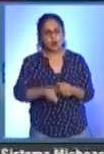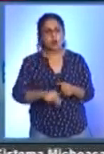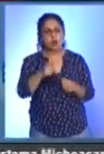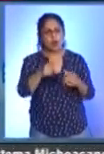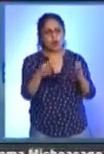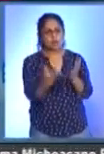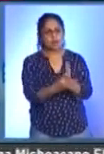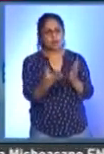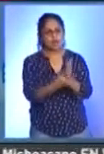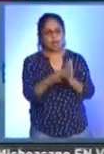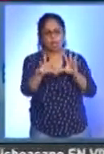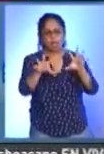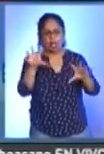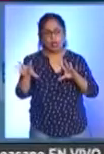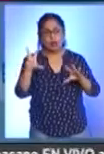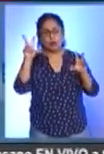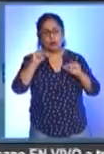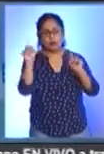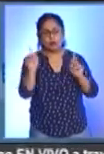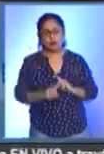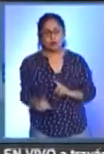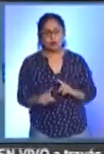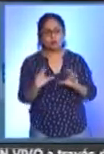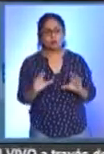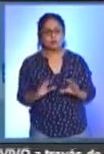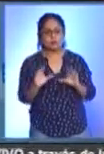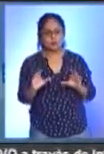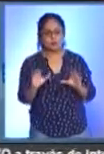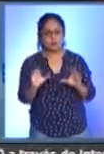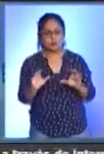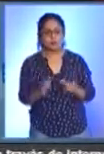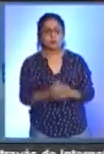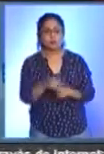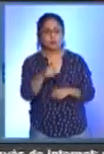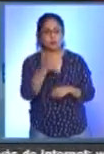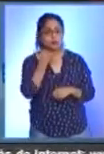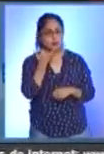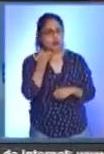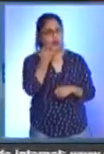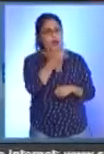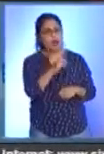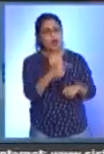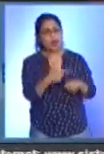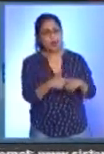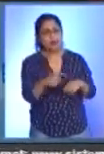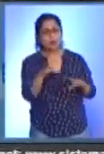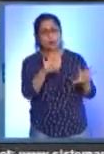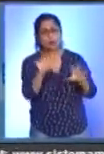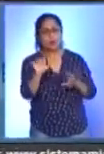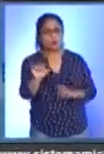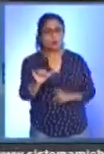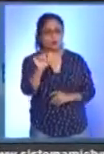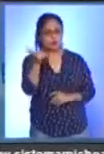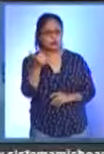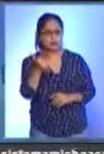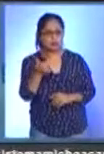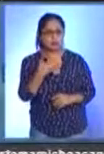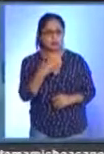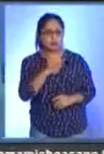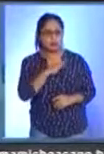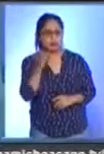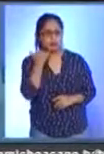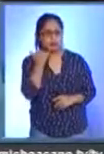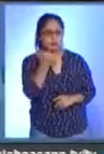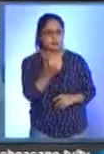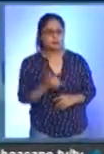metal durante una tormenta. Para reportar cualquier emergencia, puede usted llamar al 911. Jorge Mora Díaz de